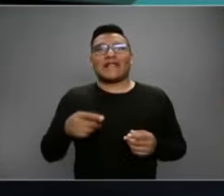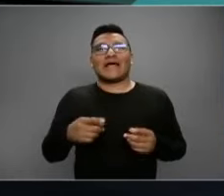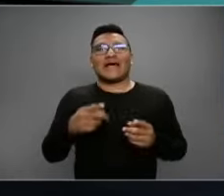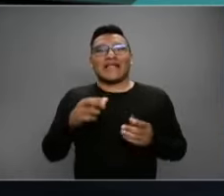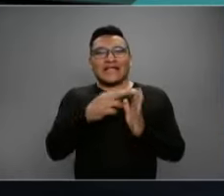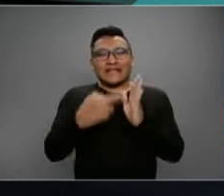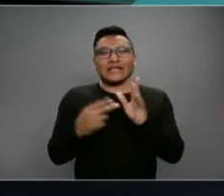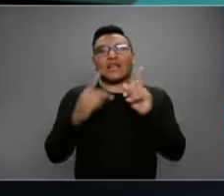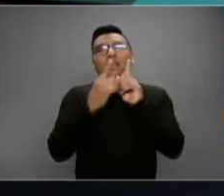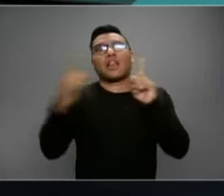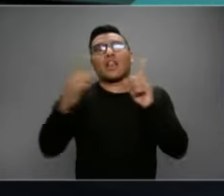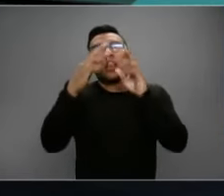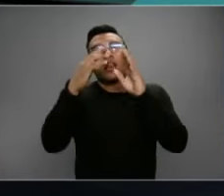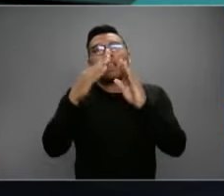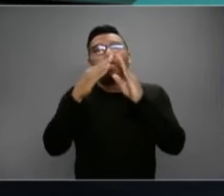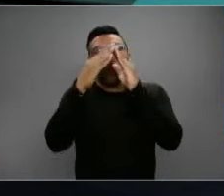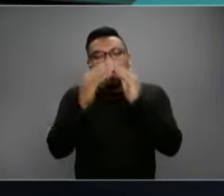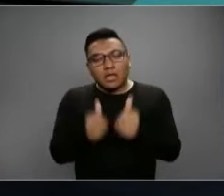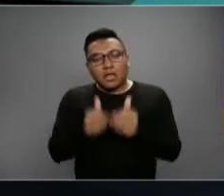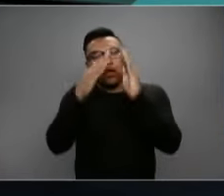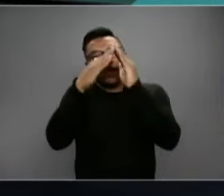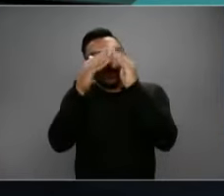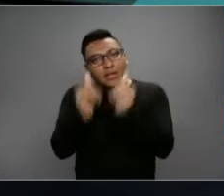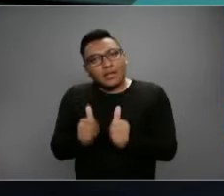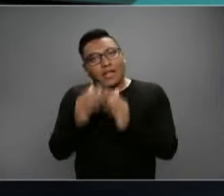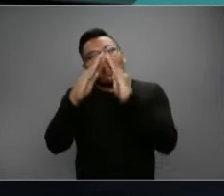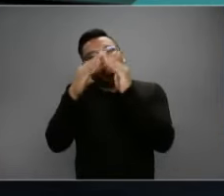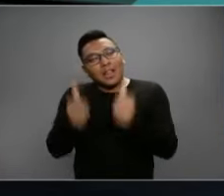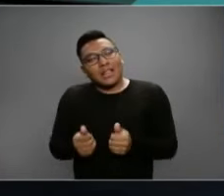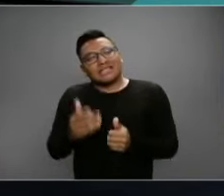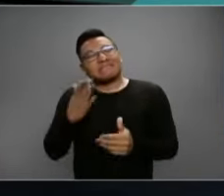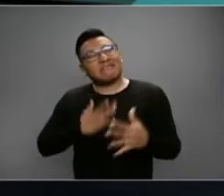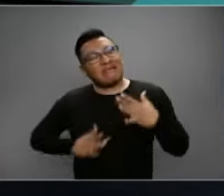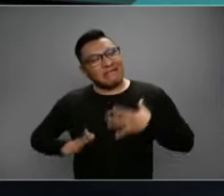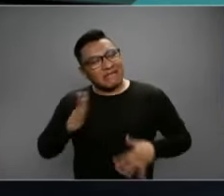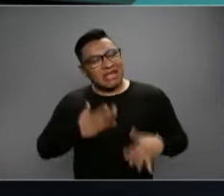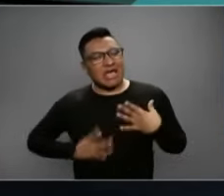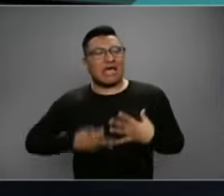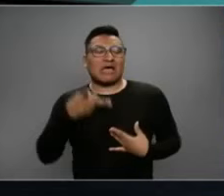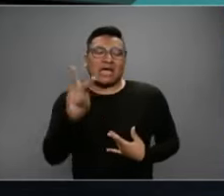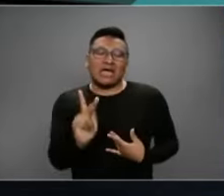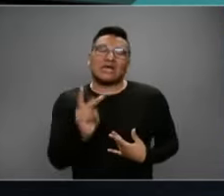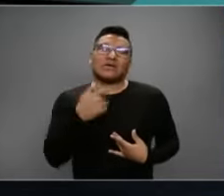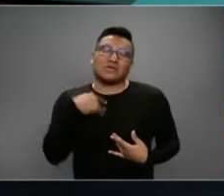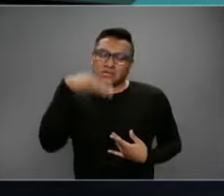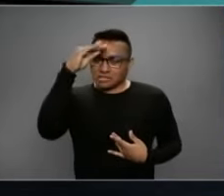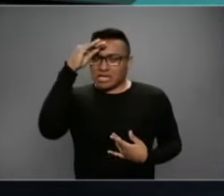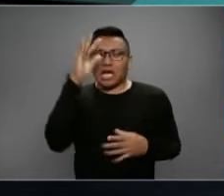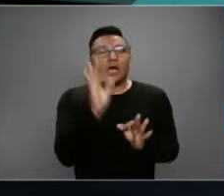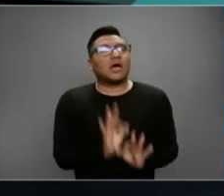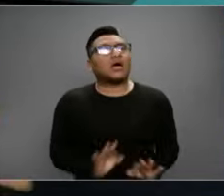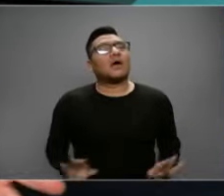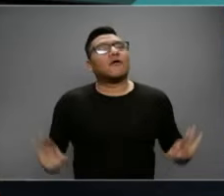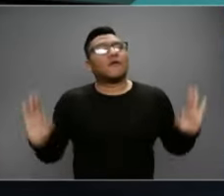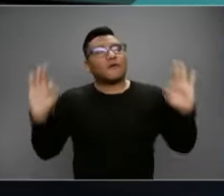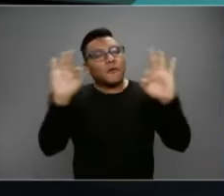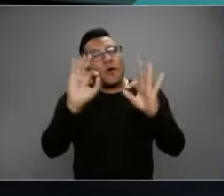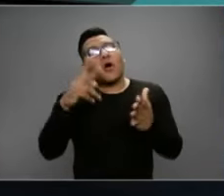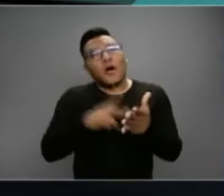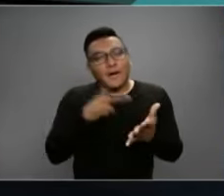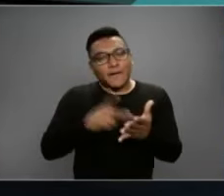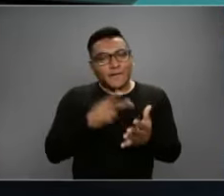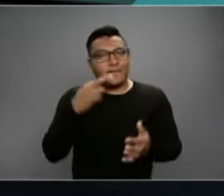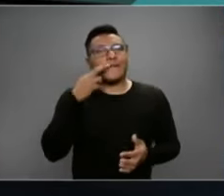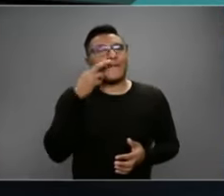en casa, quédate en casa. Pero creo que es importante ciertas cosas volverlas a decir. Y al mismo tiempo,